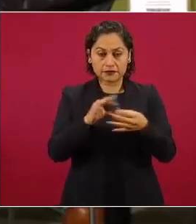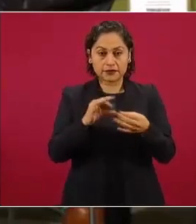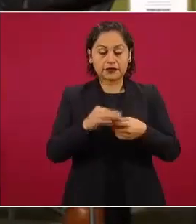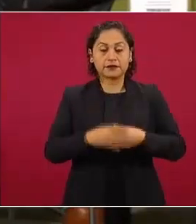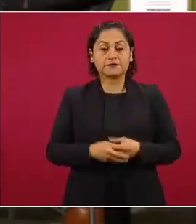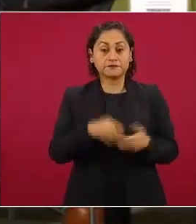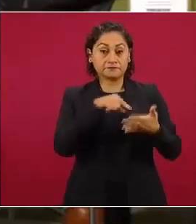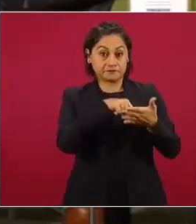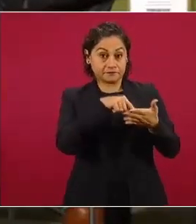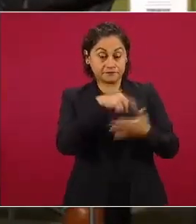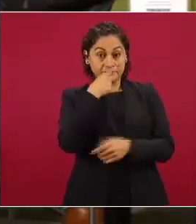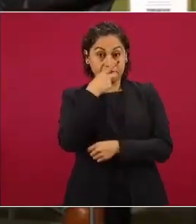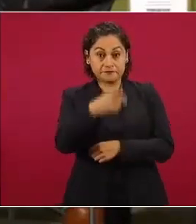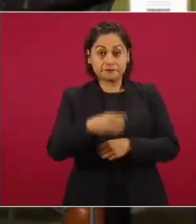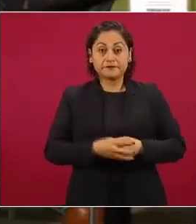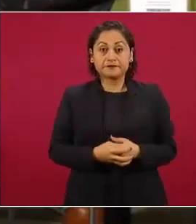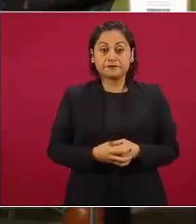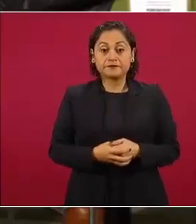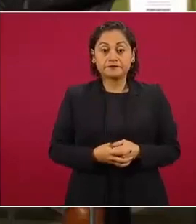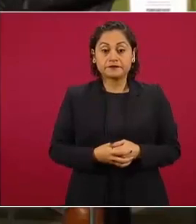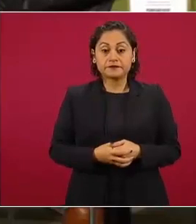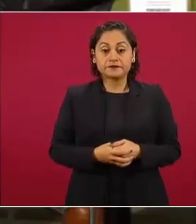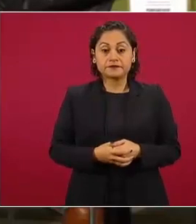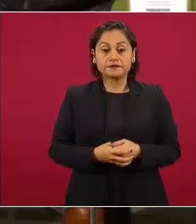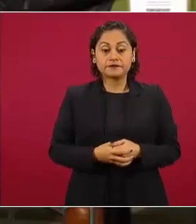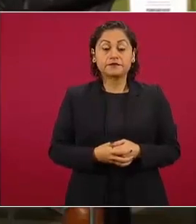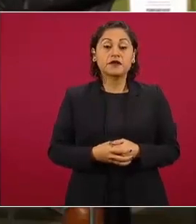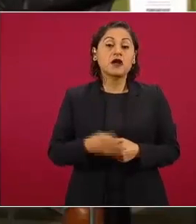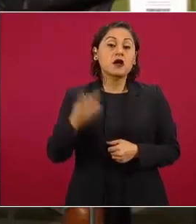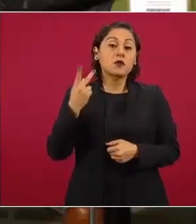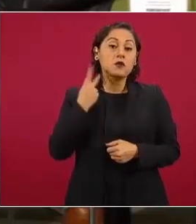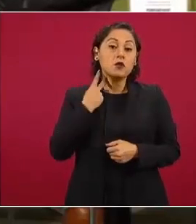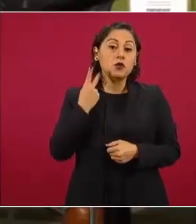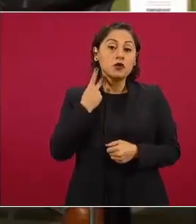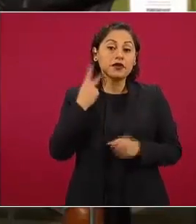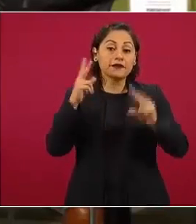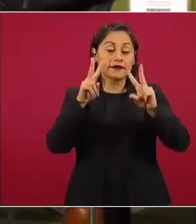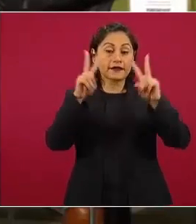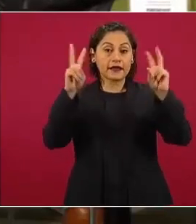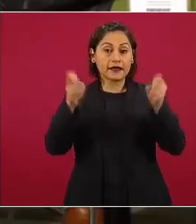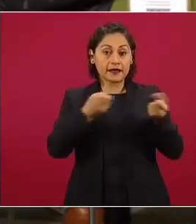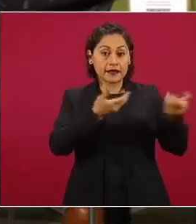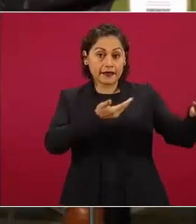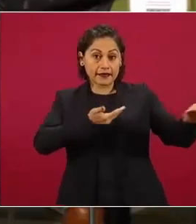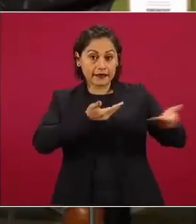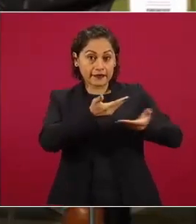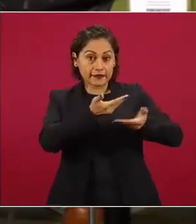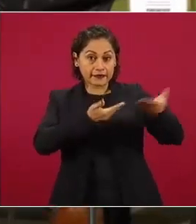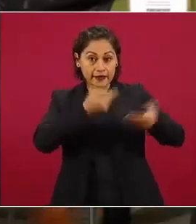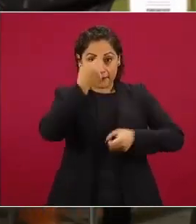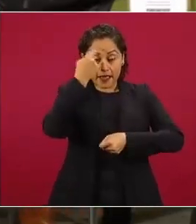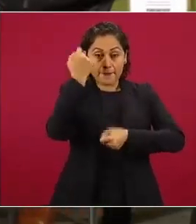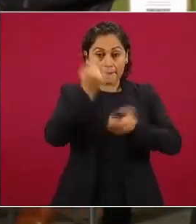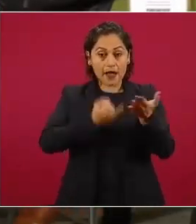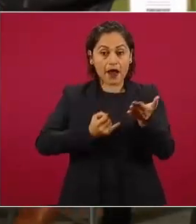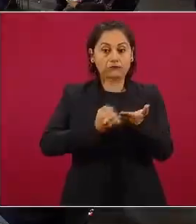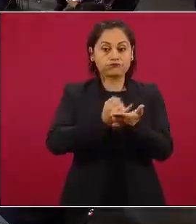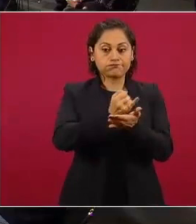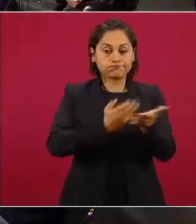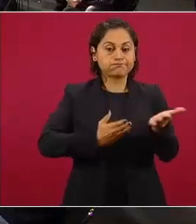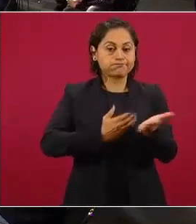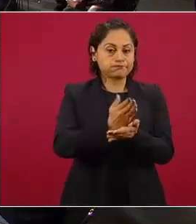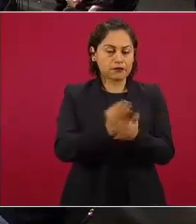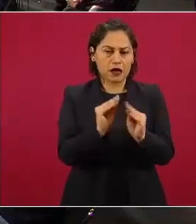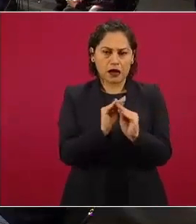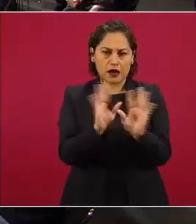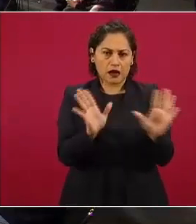hubo consideraciones sensibles de política exterior que llevaron a esta decisión obviamente involucra también al gobierno